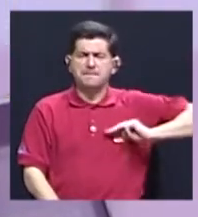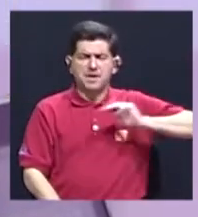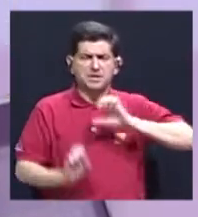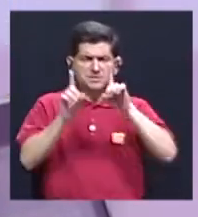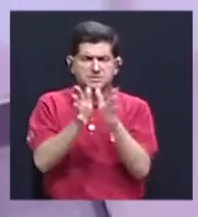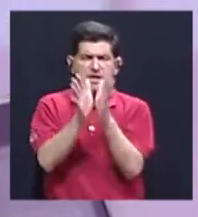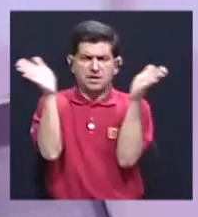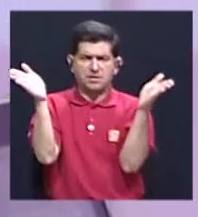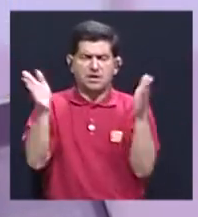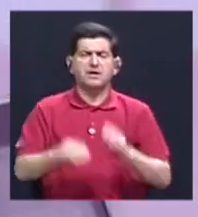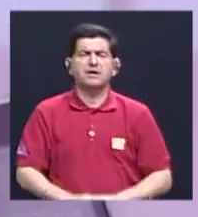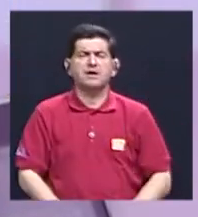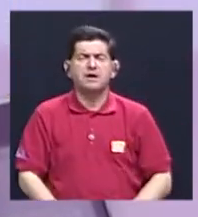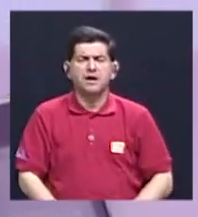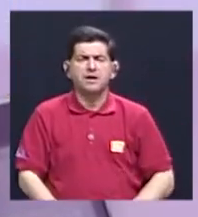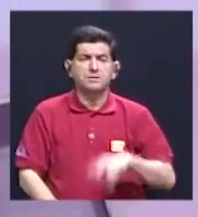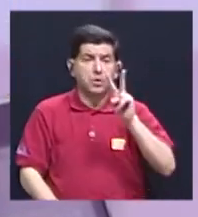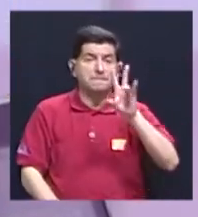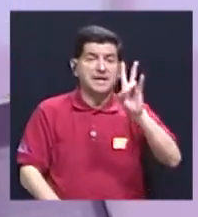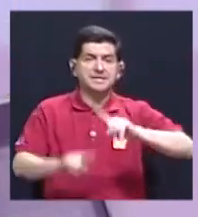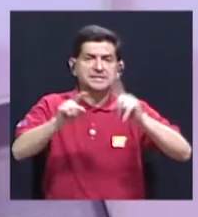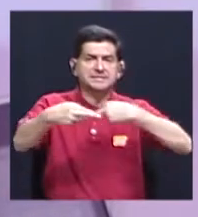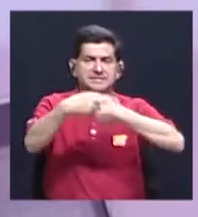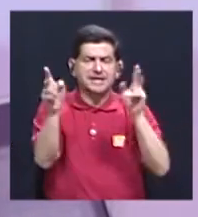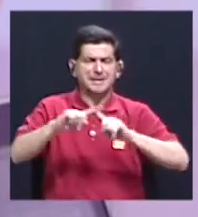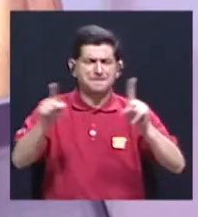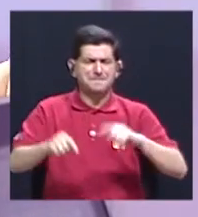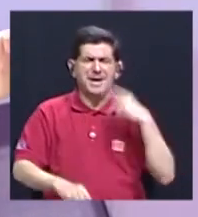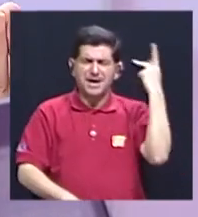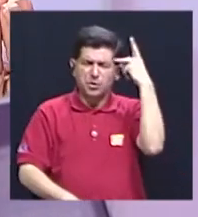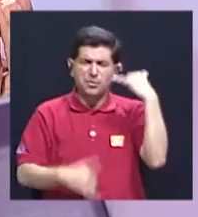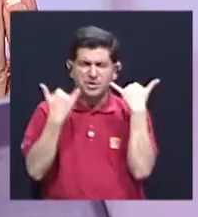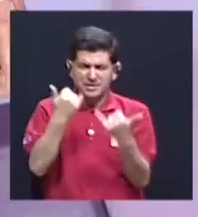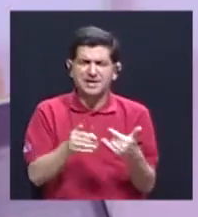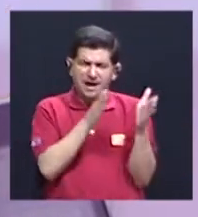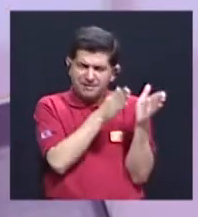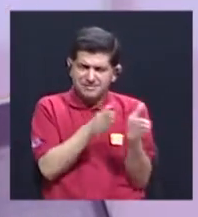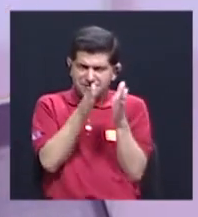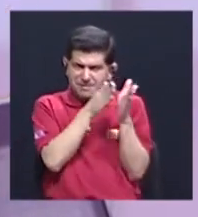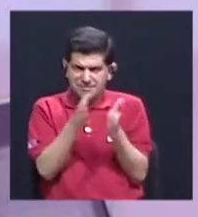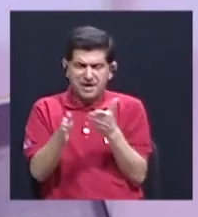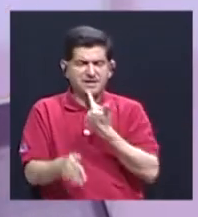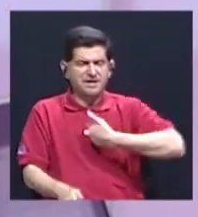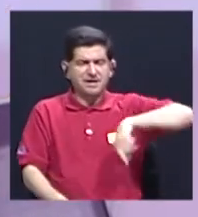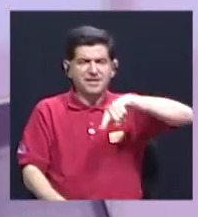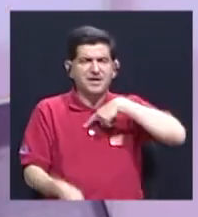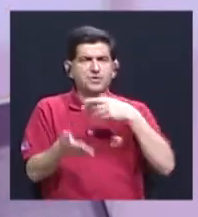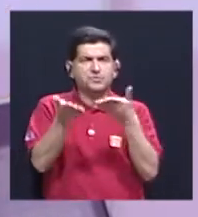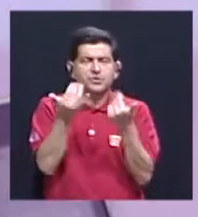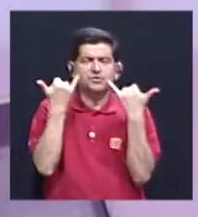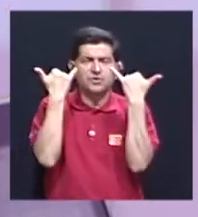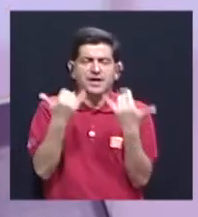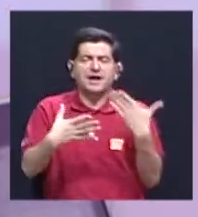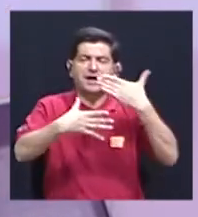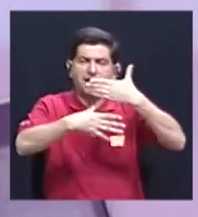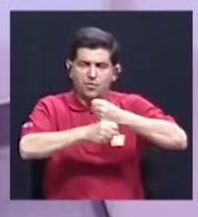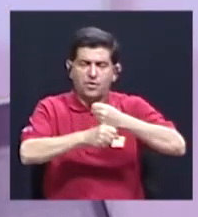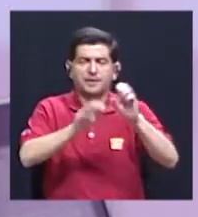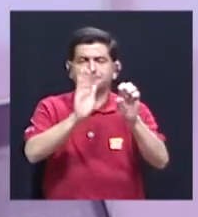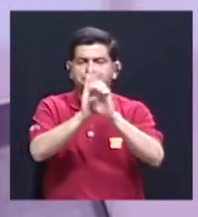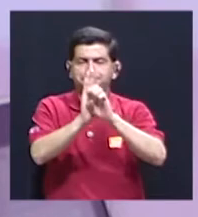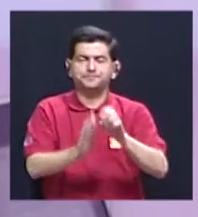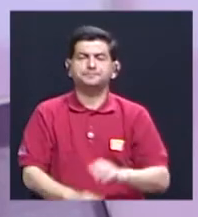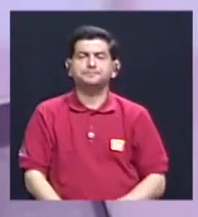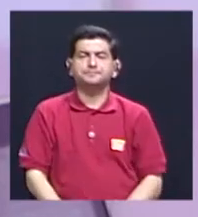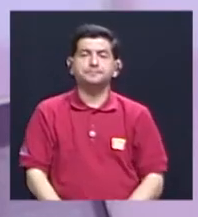27 regiones, pero no como una política intencionada, que es lo que queremos realizar. Por ejemplo,